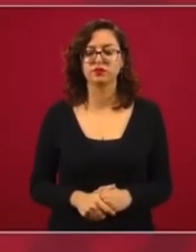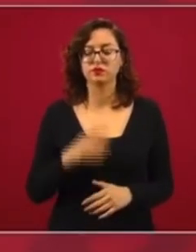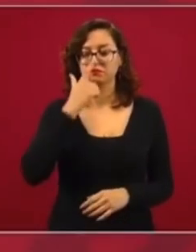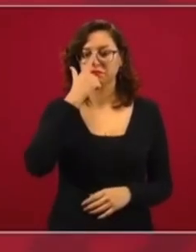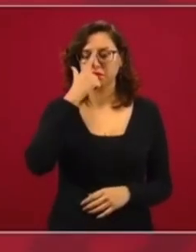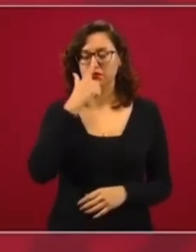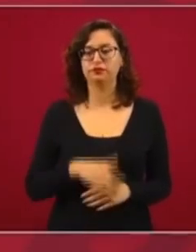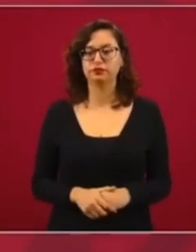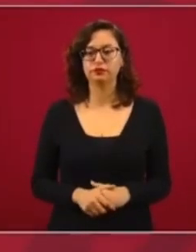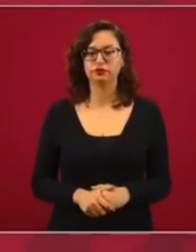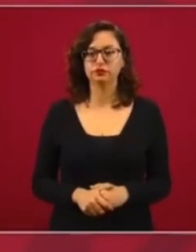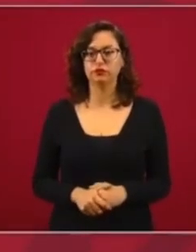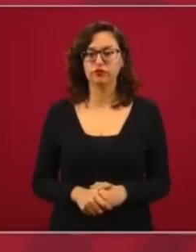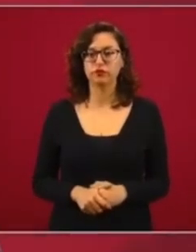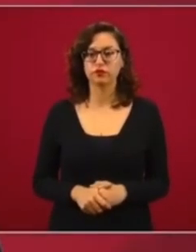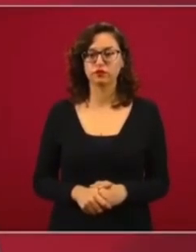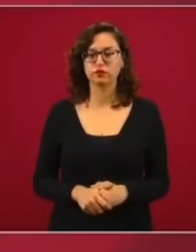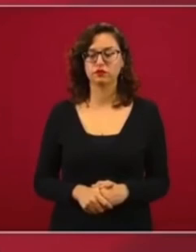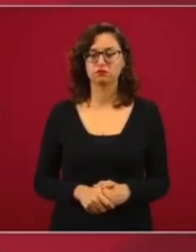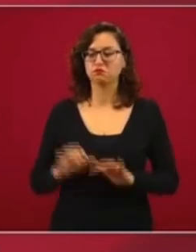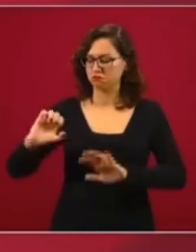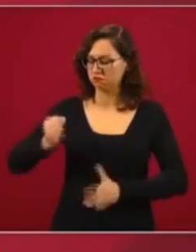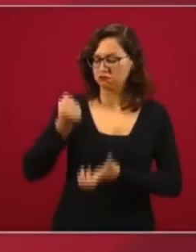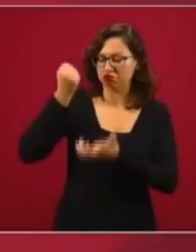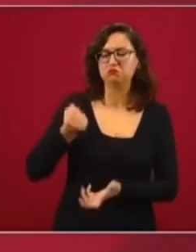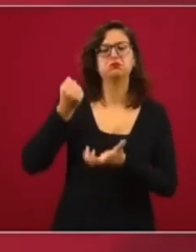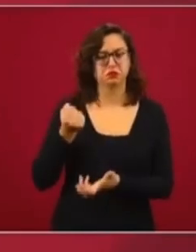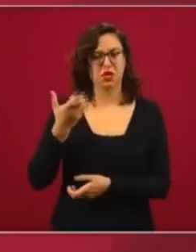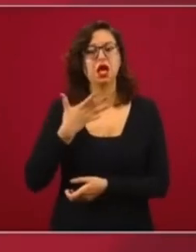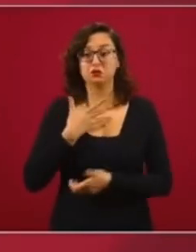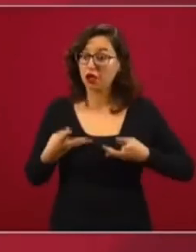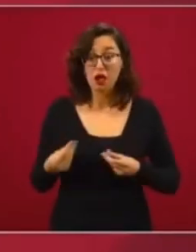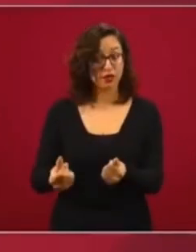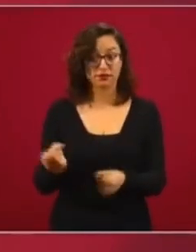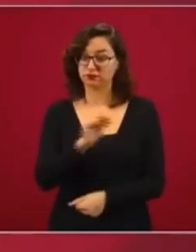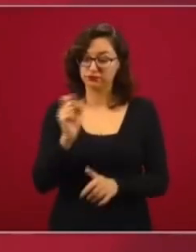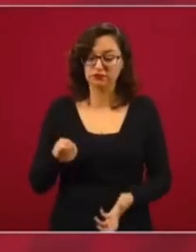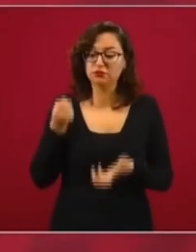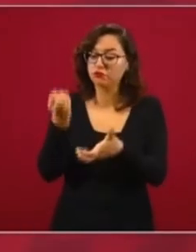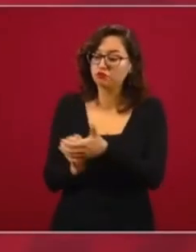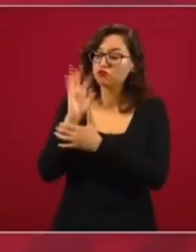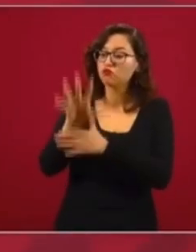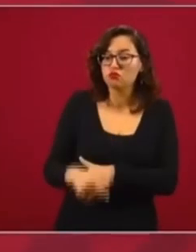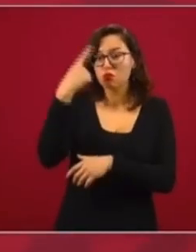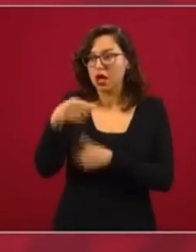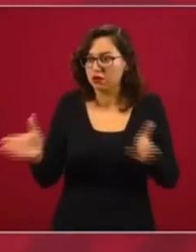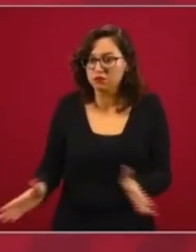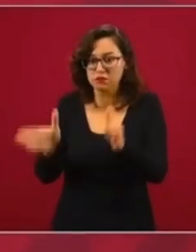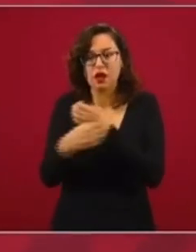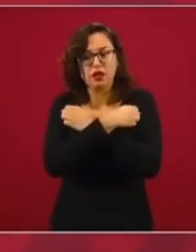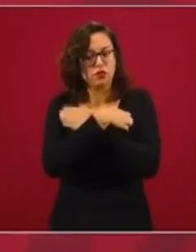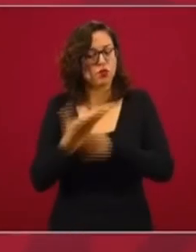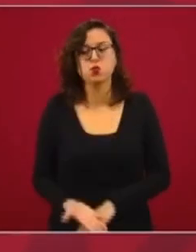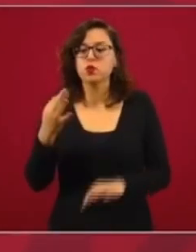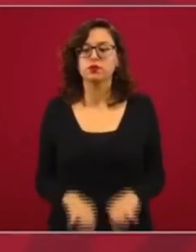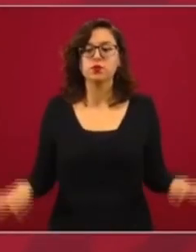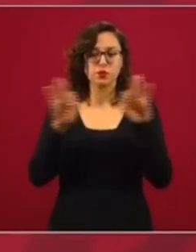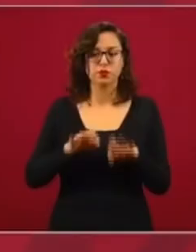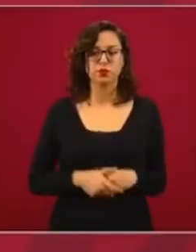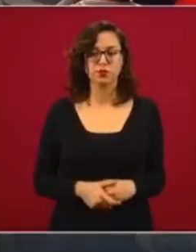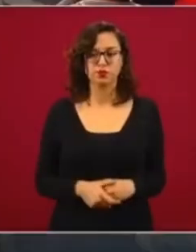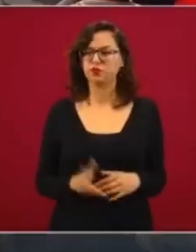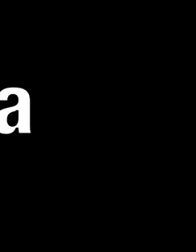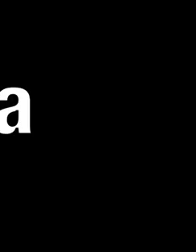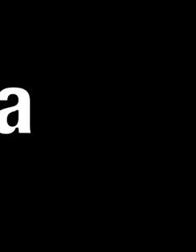fondos para financiar. Esto que no es un gasto, es una inversión. La educación es fundamental. Entonces,